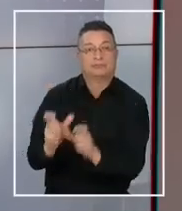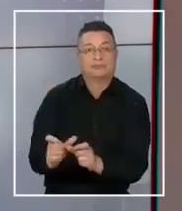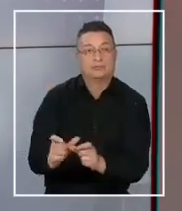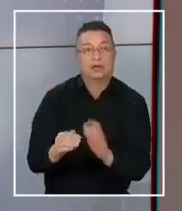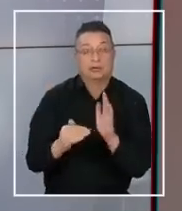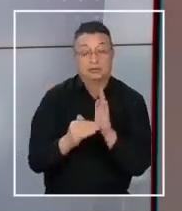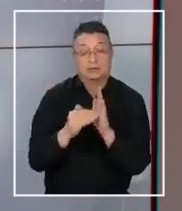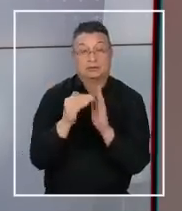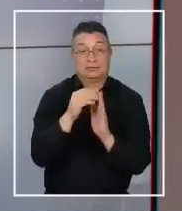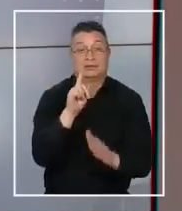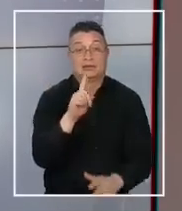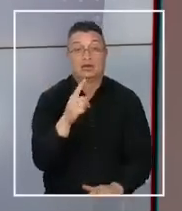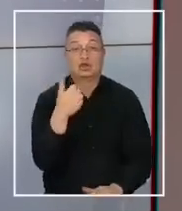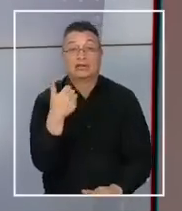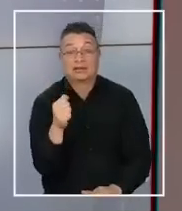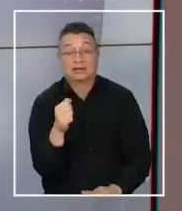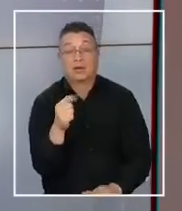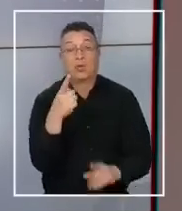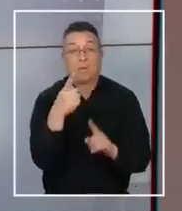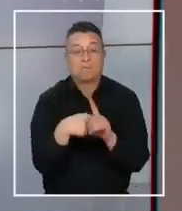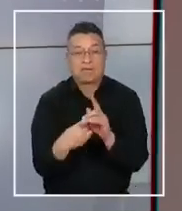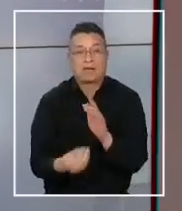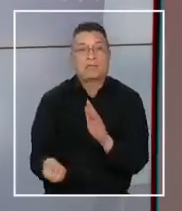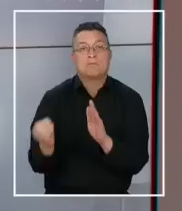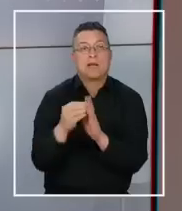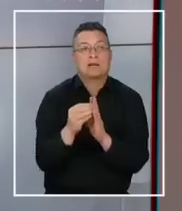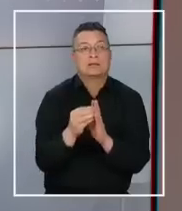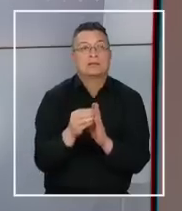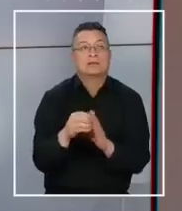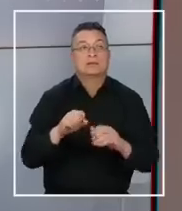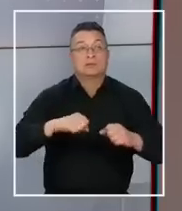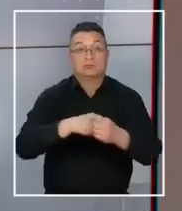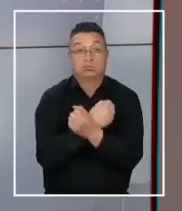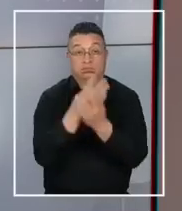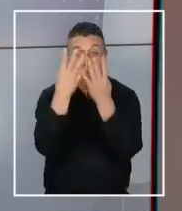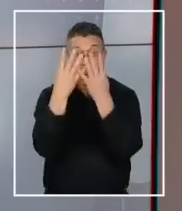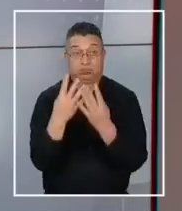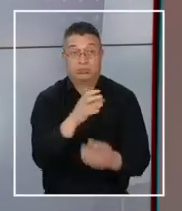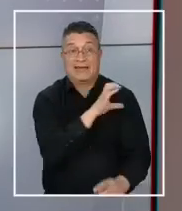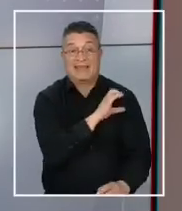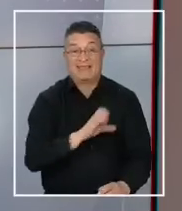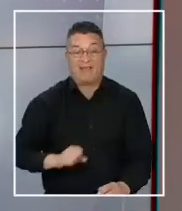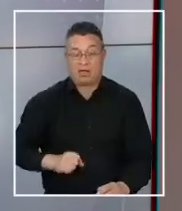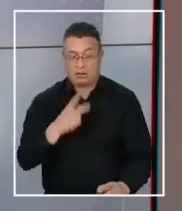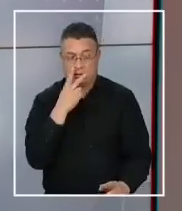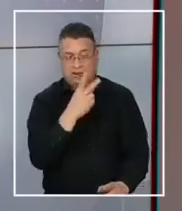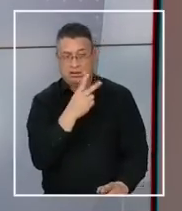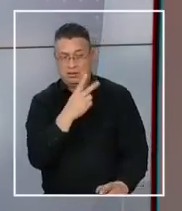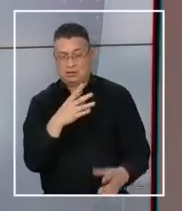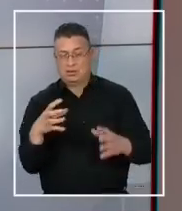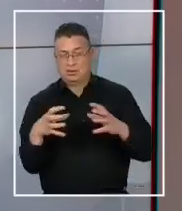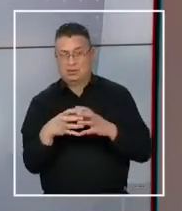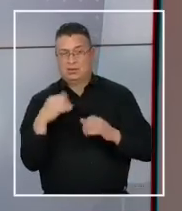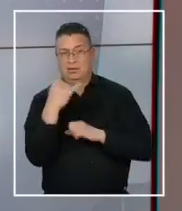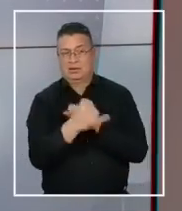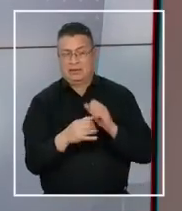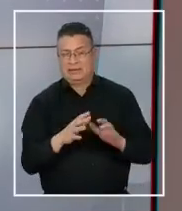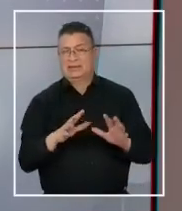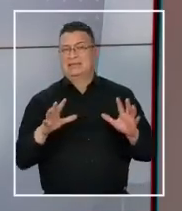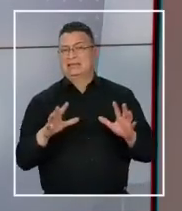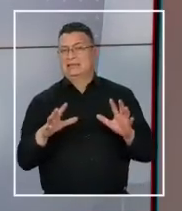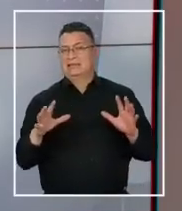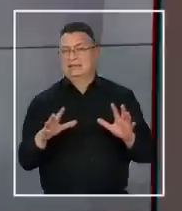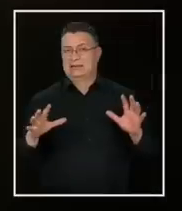aumenta a 160 con un mes adicional. El régimen de cárceles salvadoreñas sigue en la mira de las organizaciones internacionales.